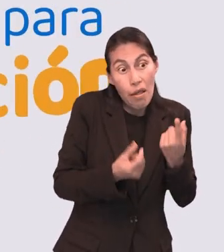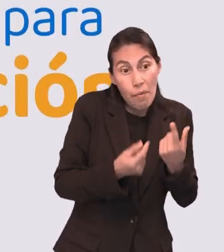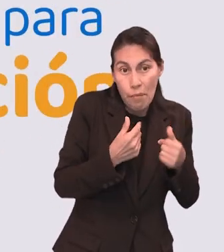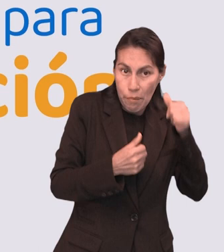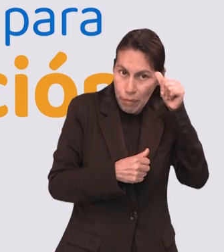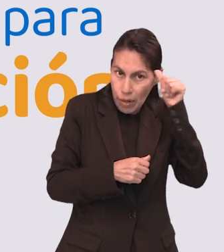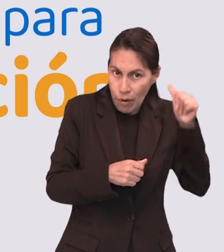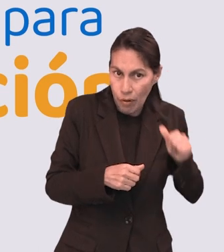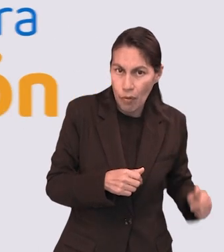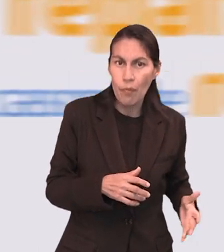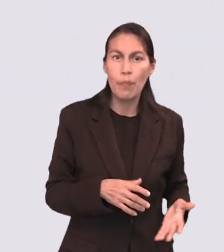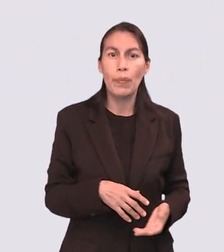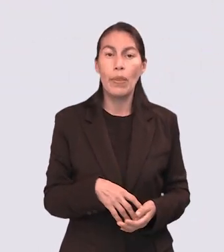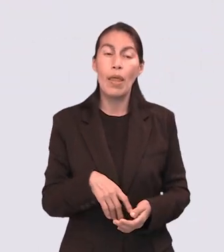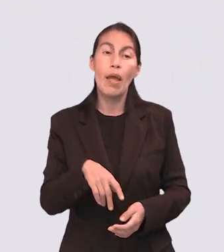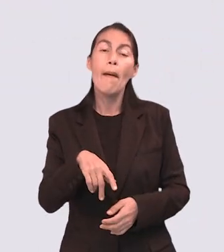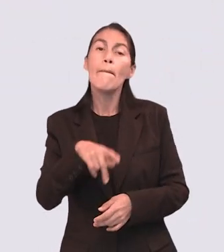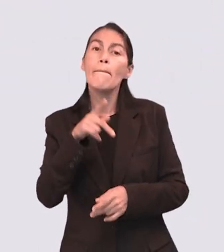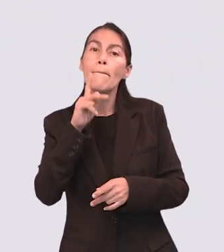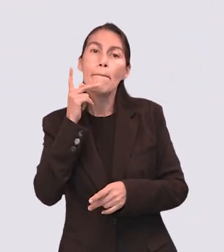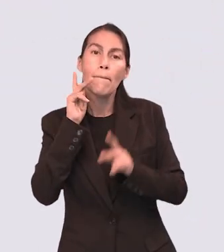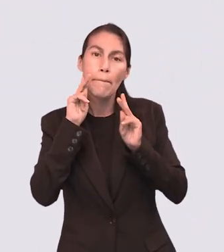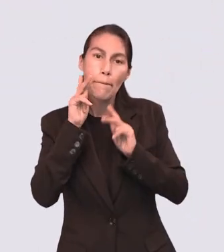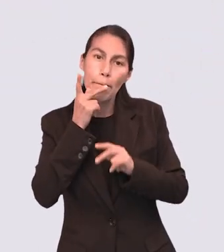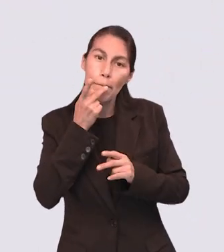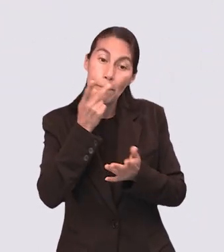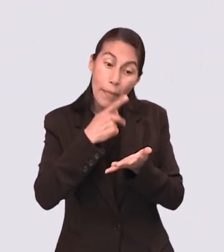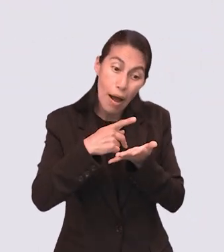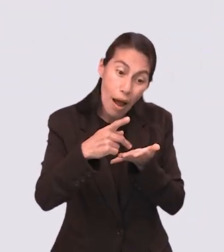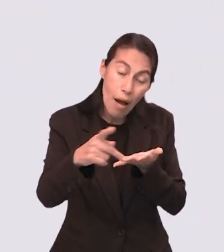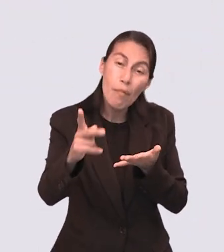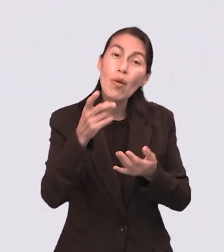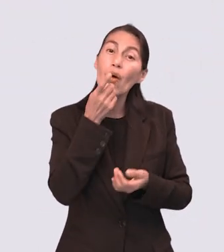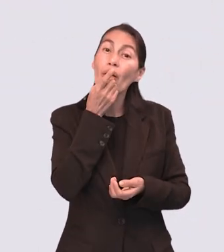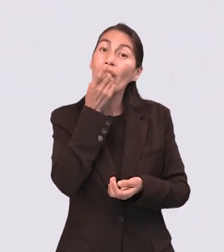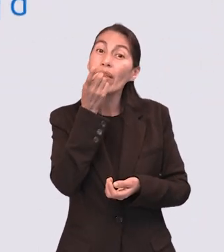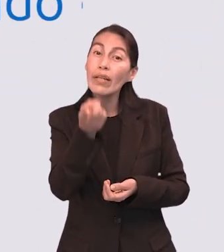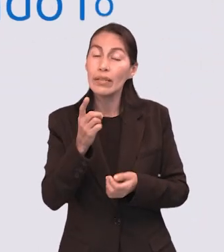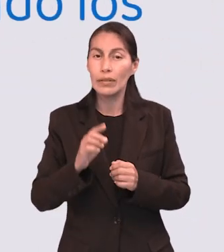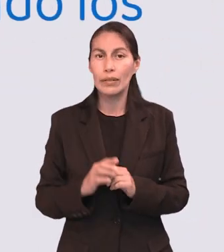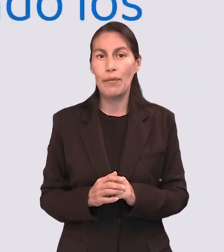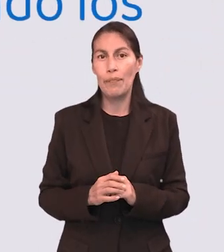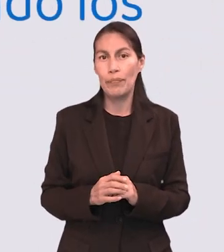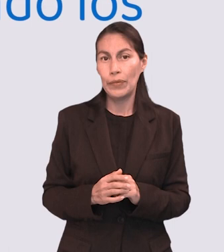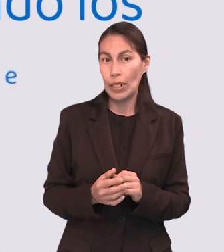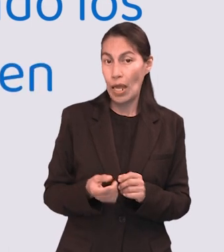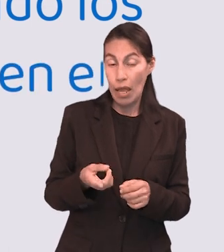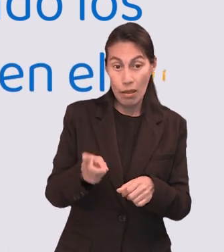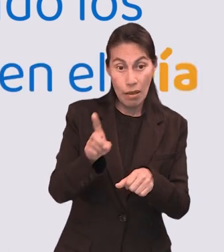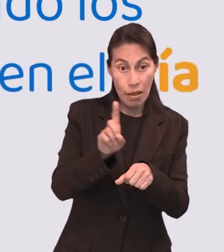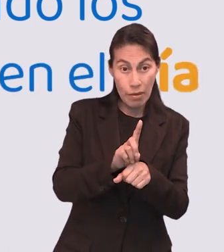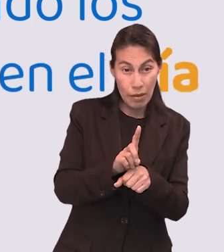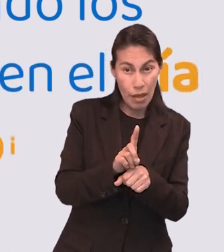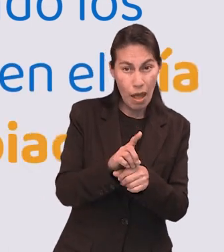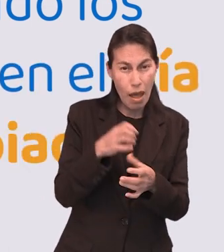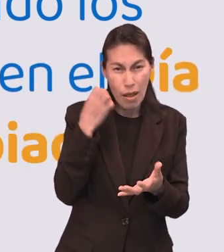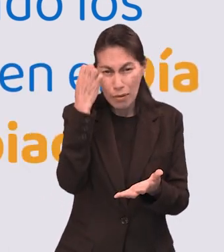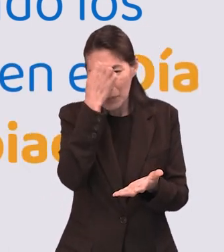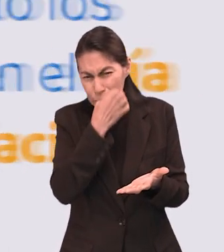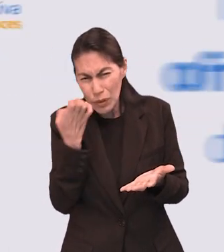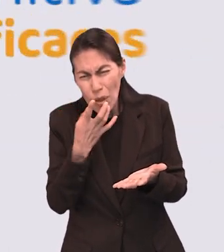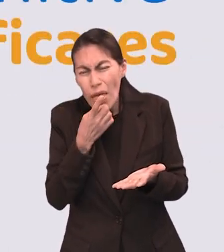restitución. Pero, como señala Pablo, estos sacrificios, incluyendo los ofrecidos en el día de la